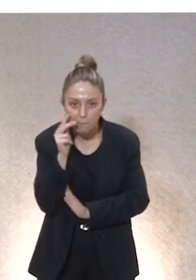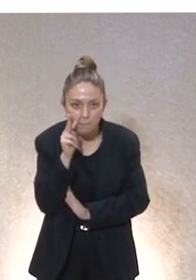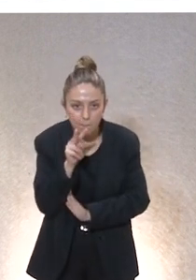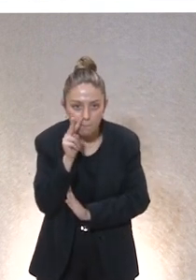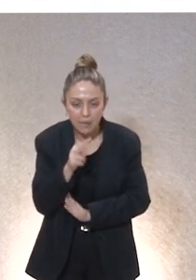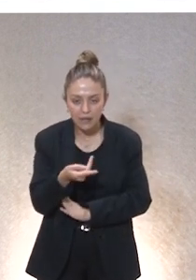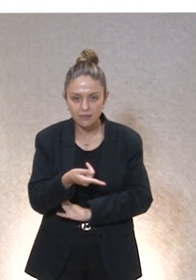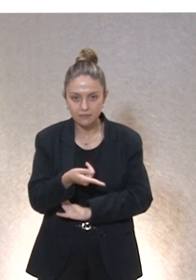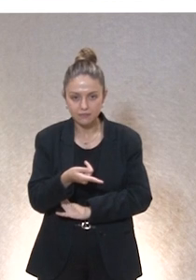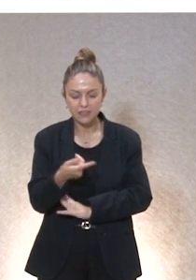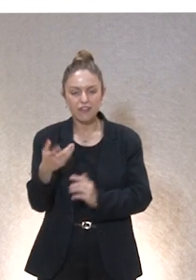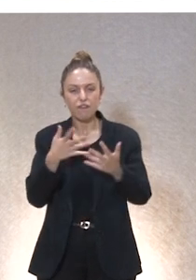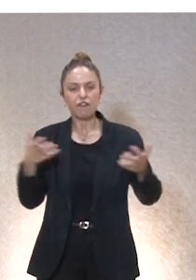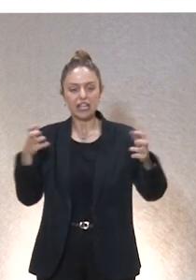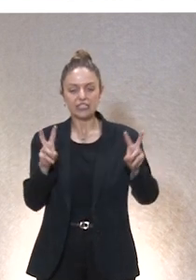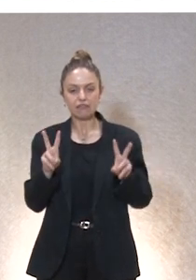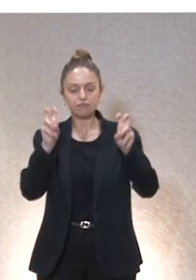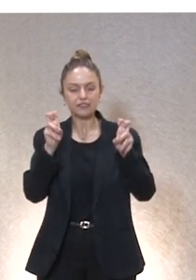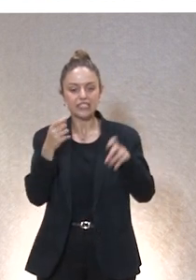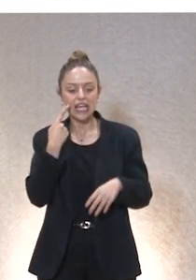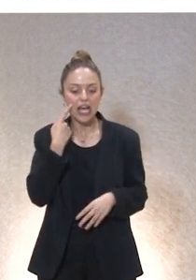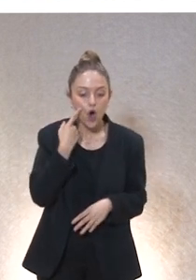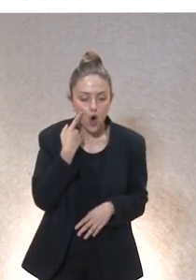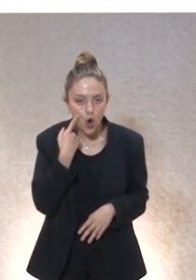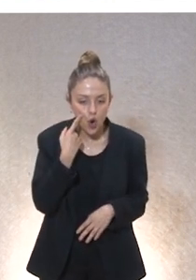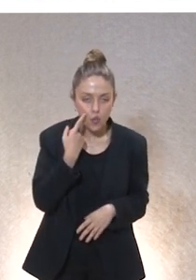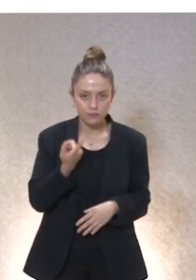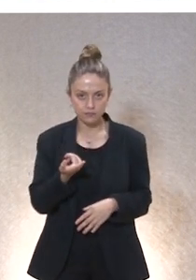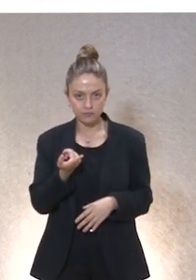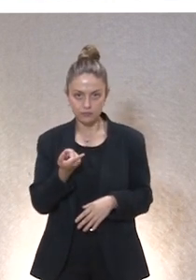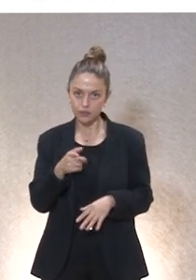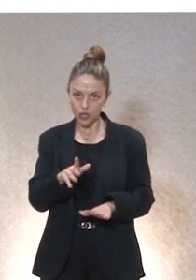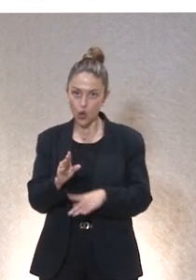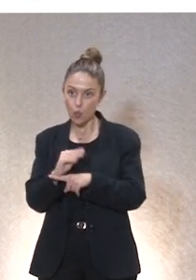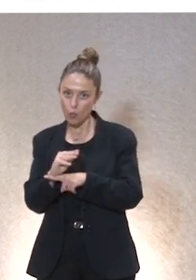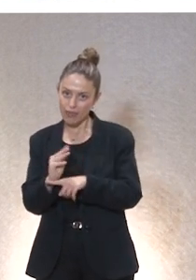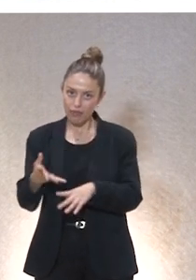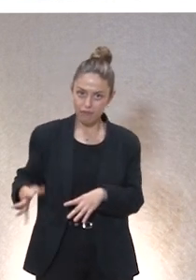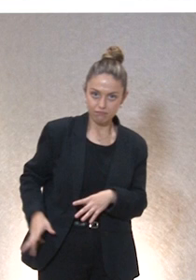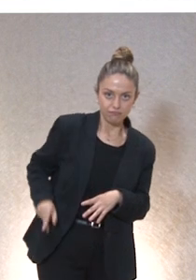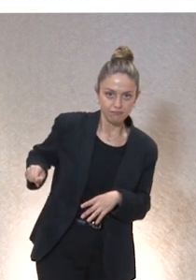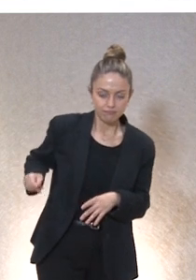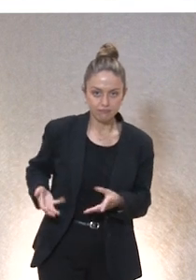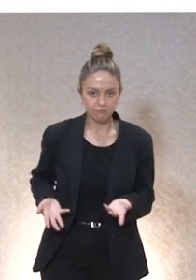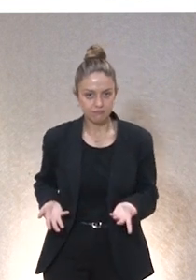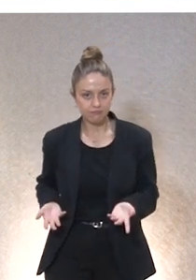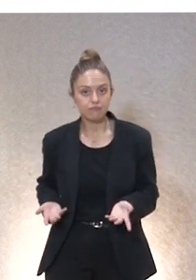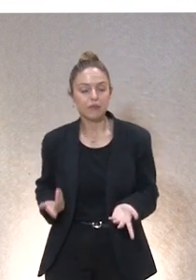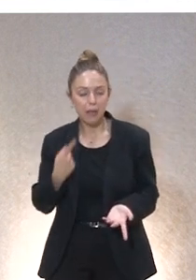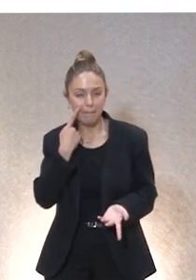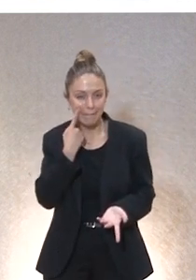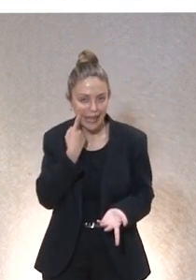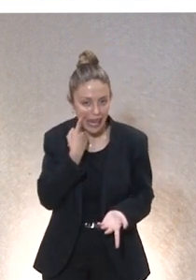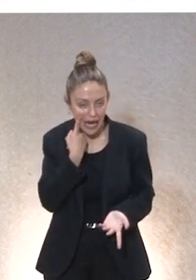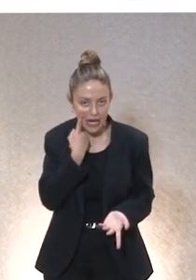Échale un ojo que es echarle un ojo no te descuides que éste me quita la cartera. Vigilar